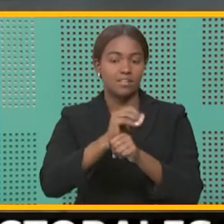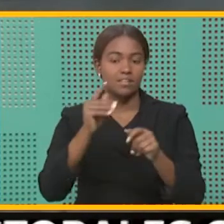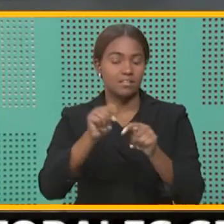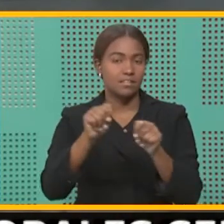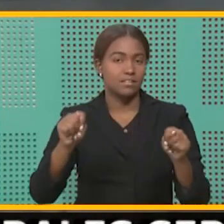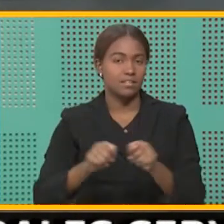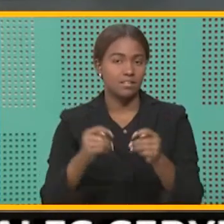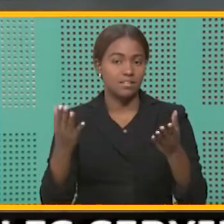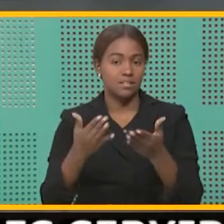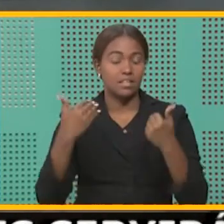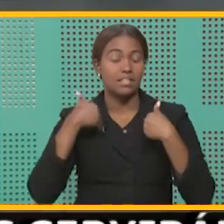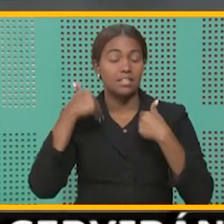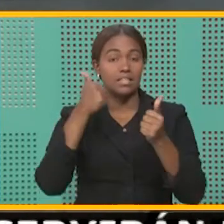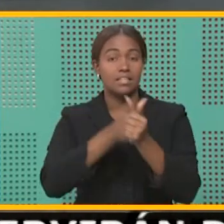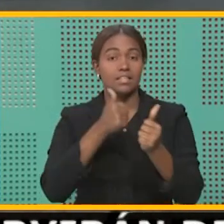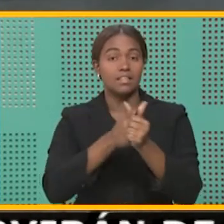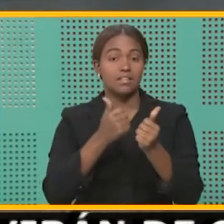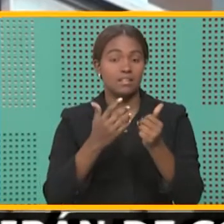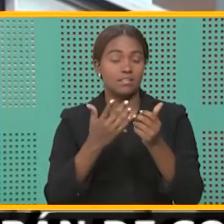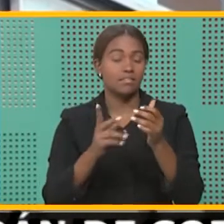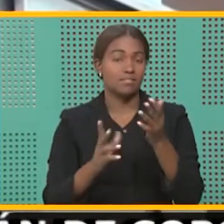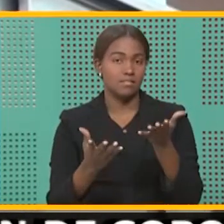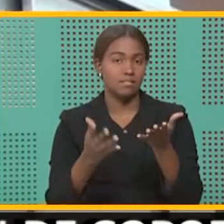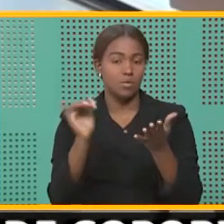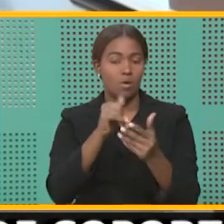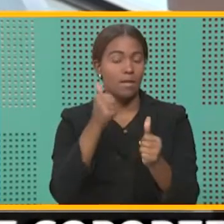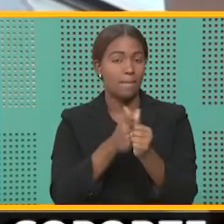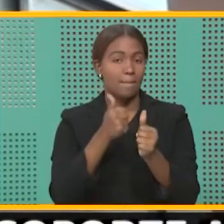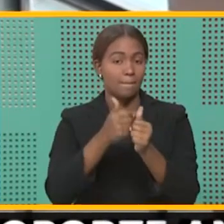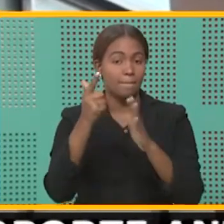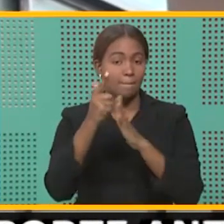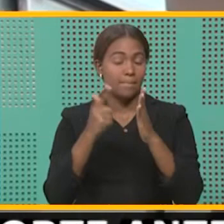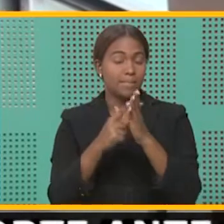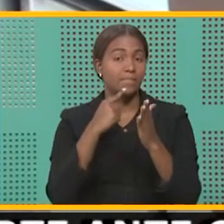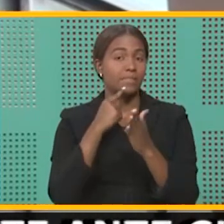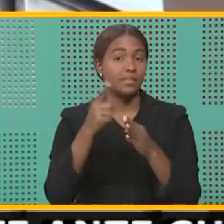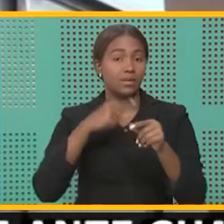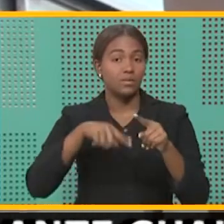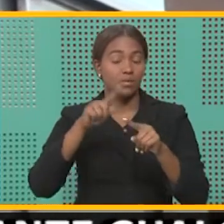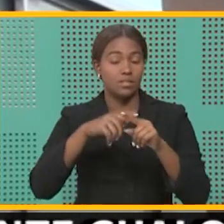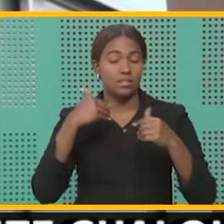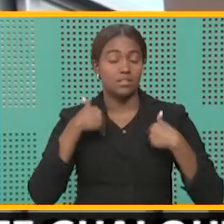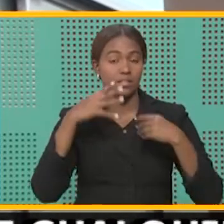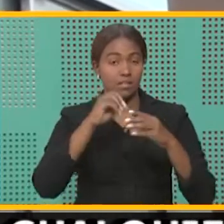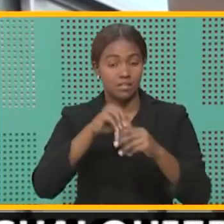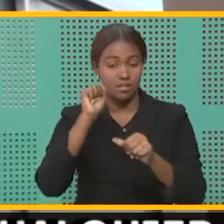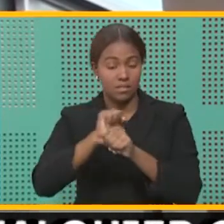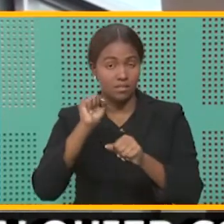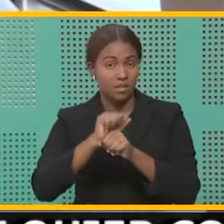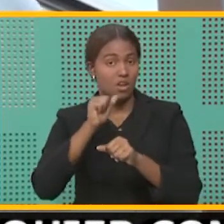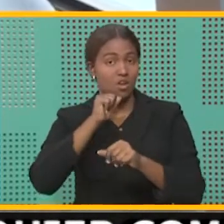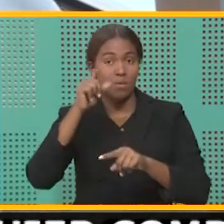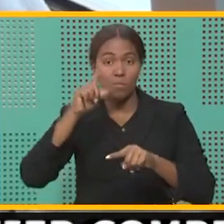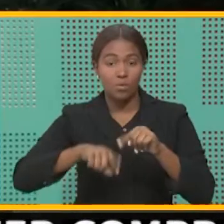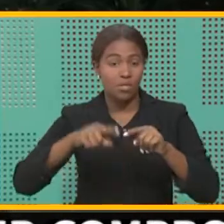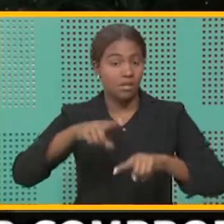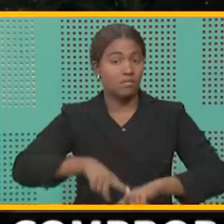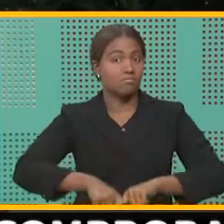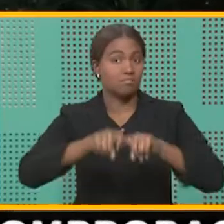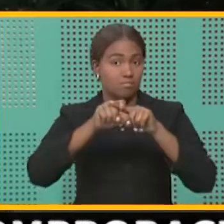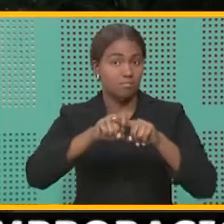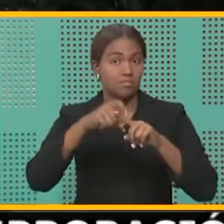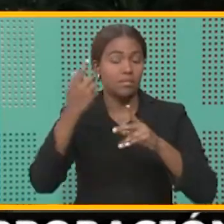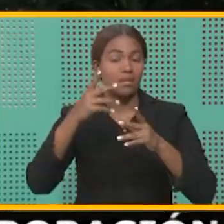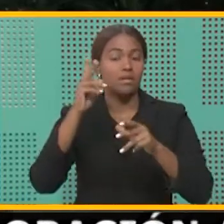territorio en que hayan de efectuarse. La misma norma dispone que cuando se trate de trabajos que no pueden ser suspendidos,